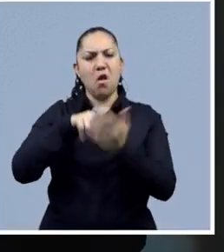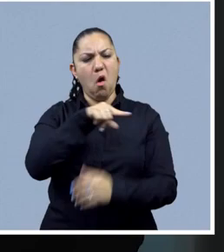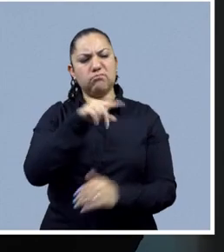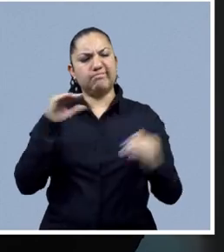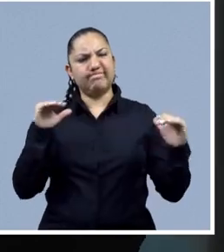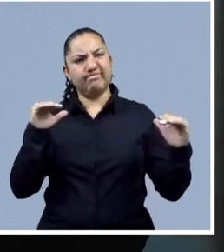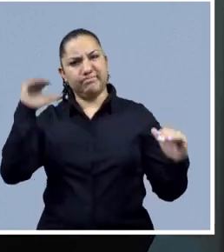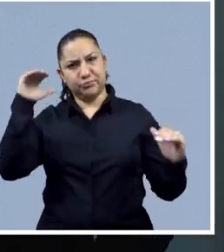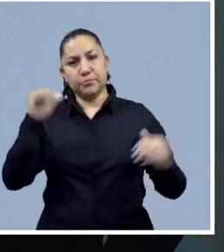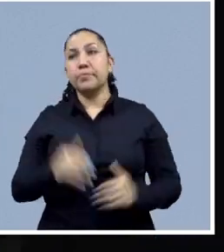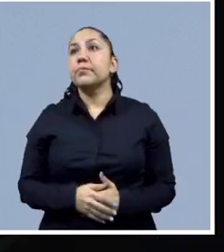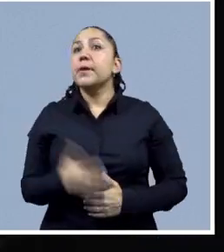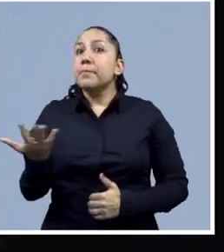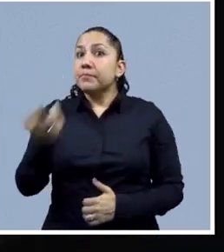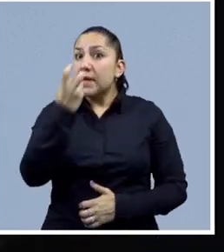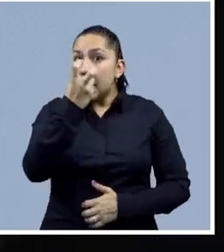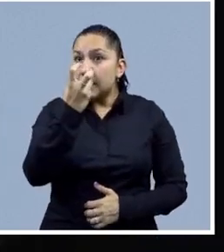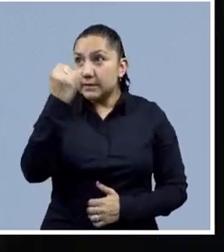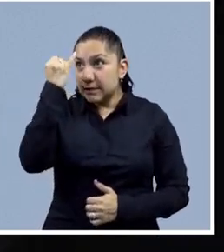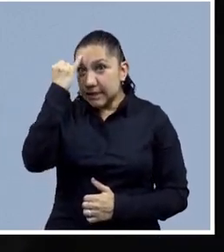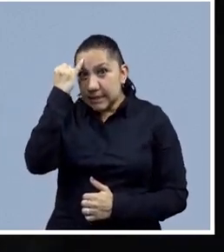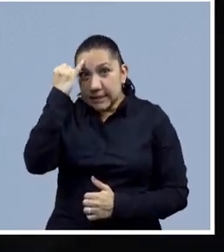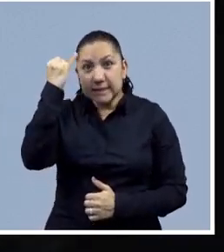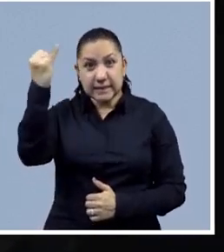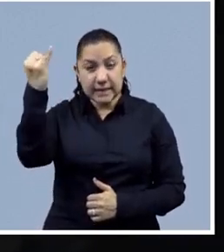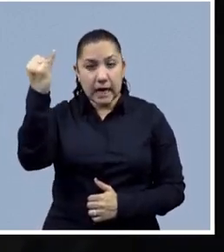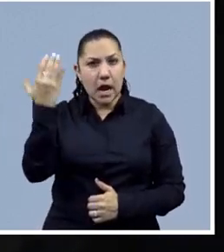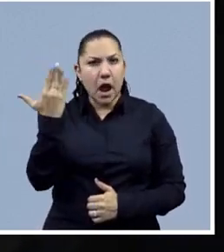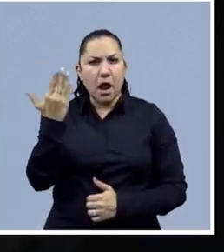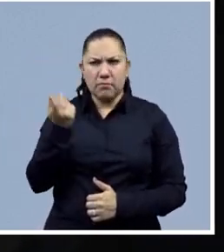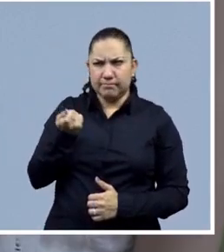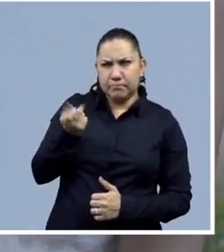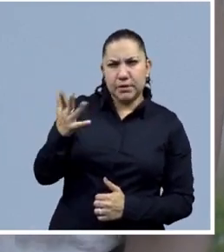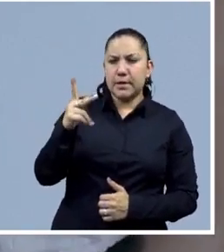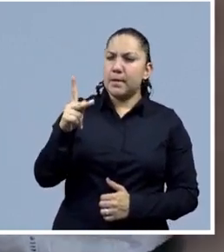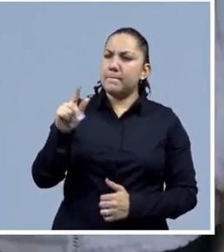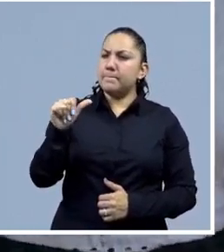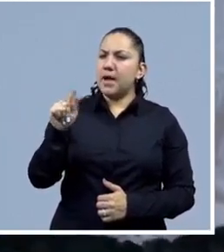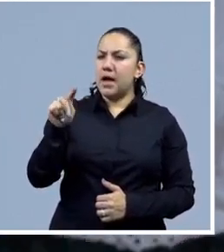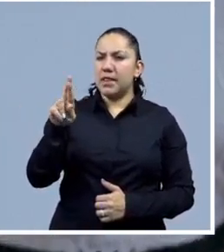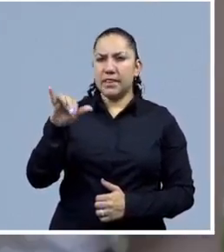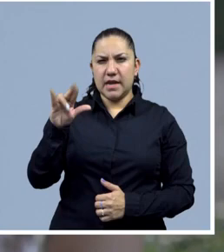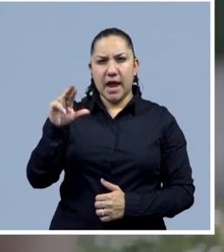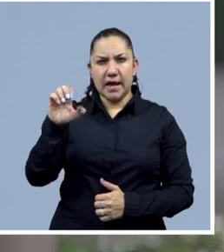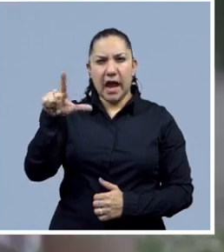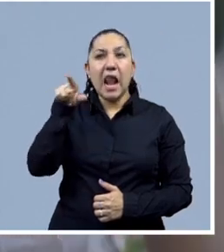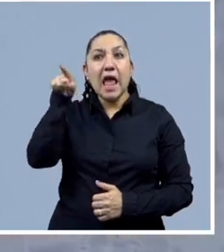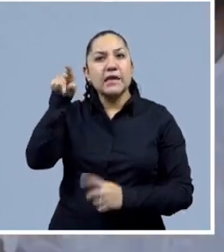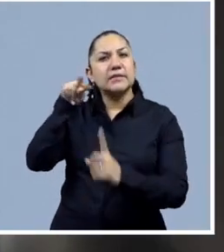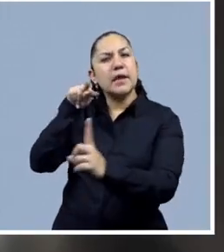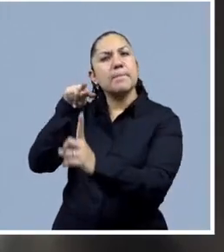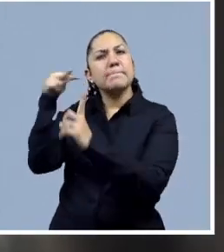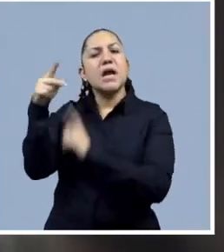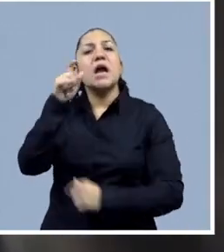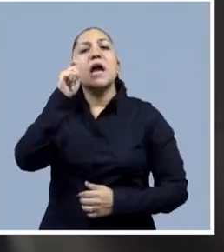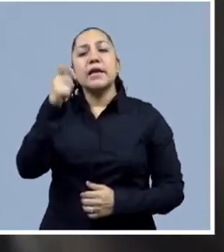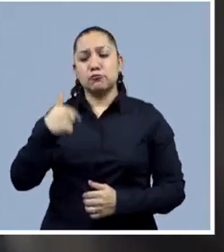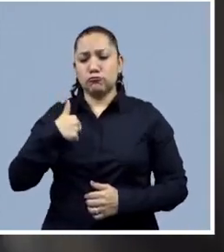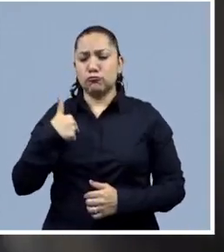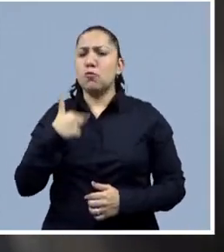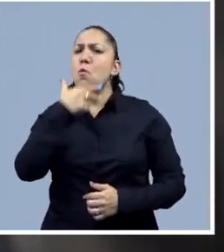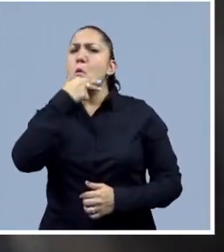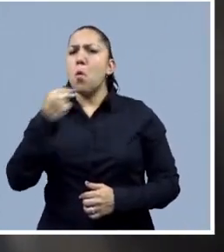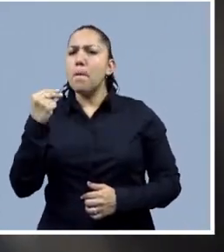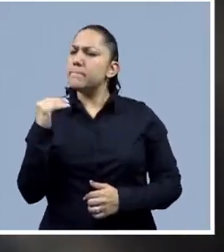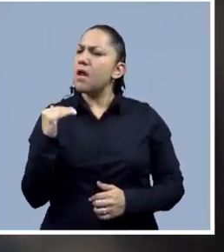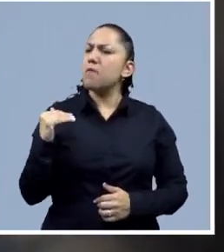En la raíz de la violencia de género, esta cultura, una cultura que llamamos patriarcal de asumir a las